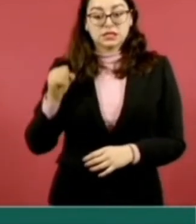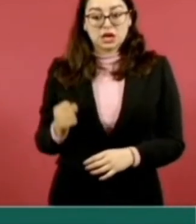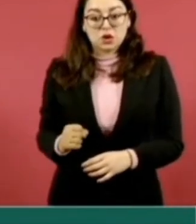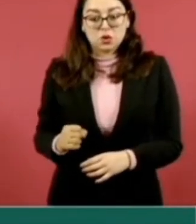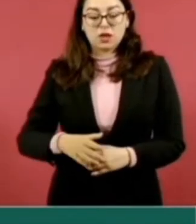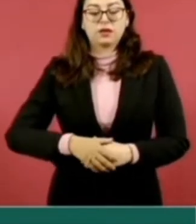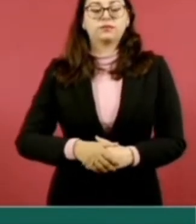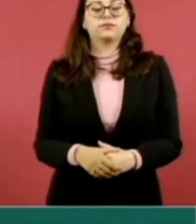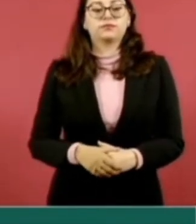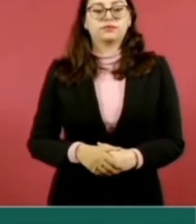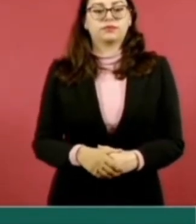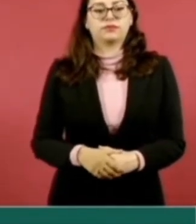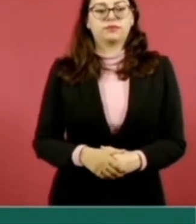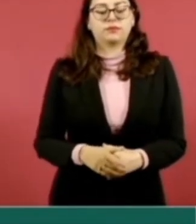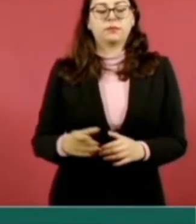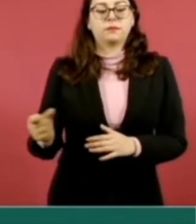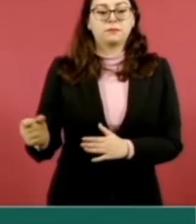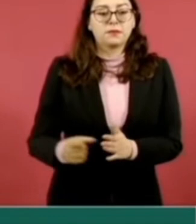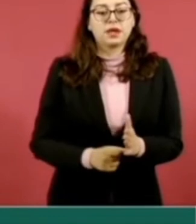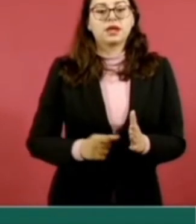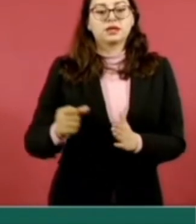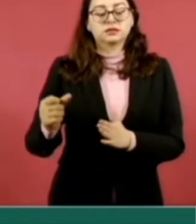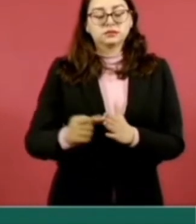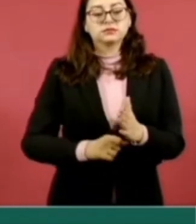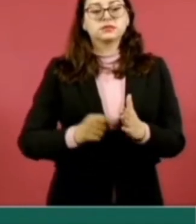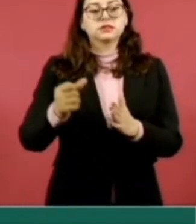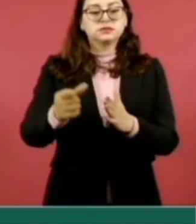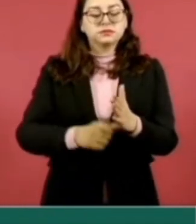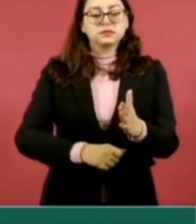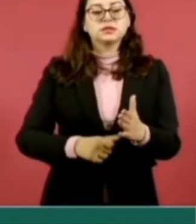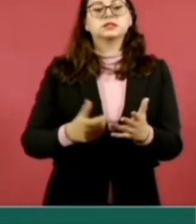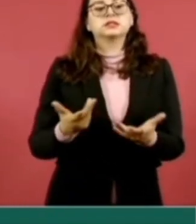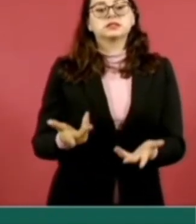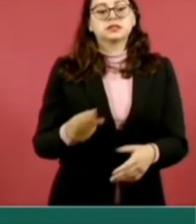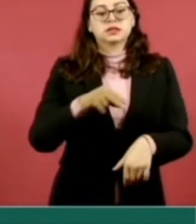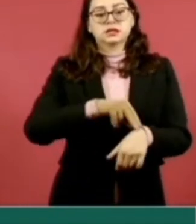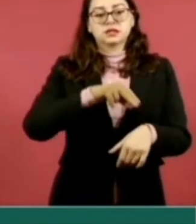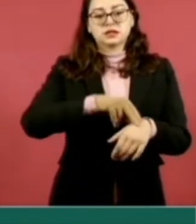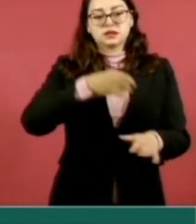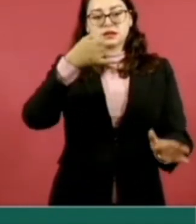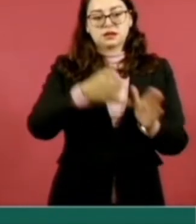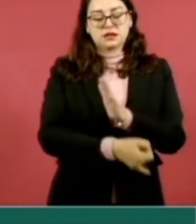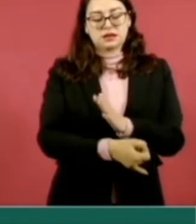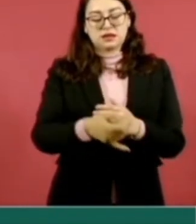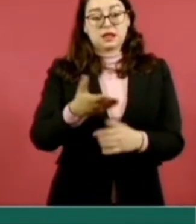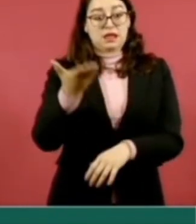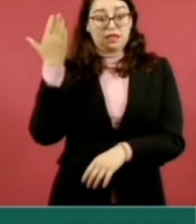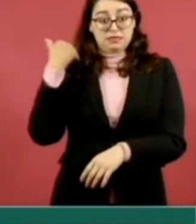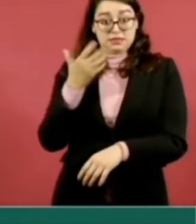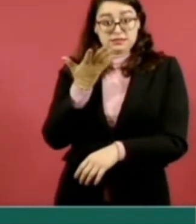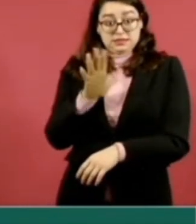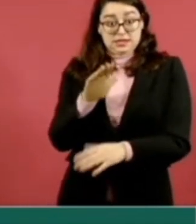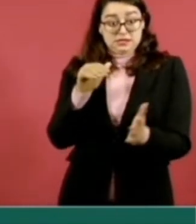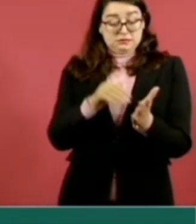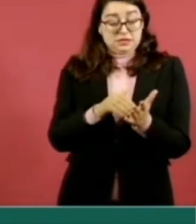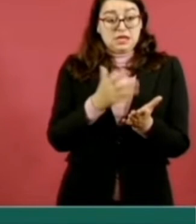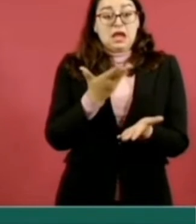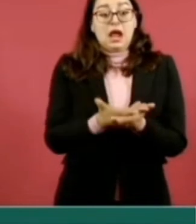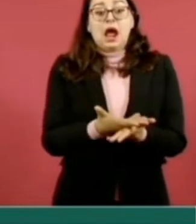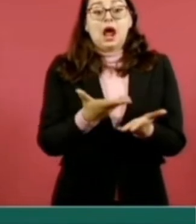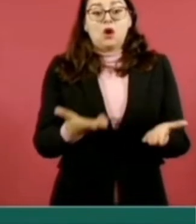tiene una productividad mensual de consultas de especialidad que pasó de 10 mil 747 consultas a